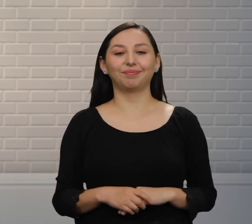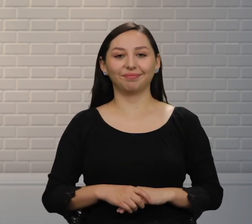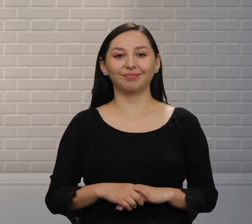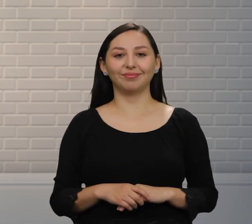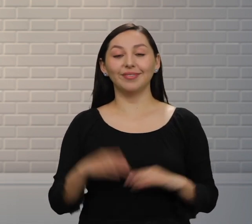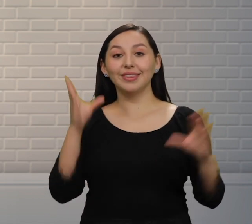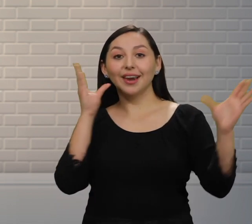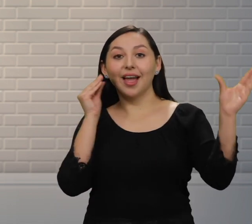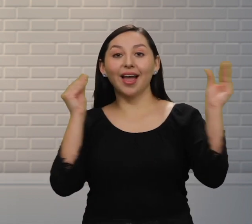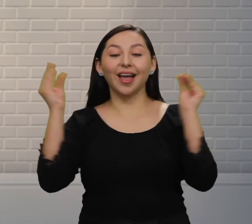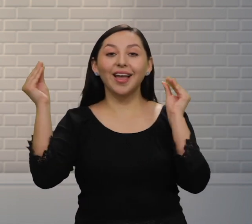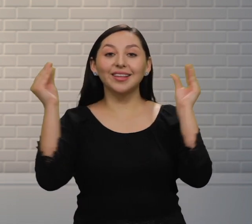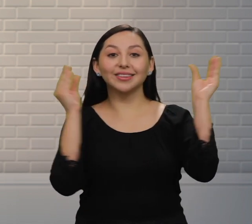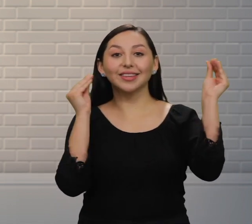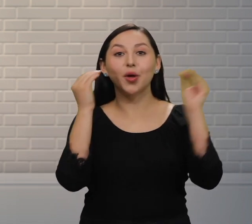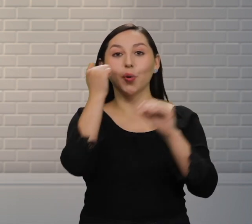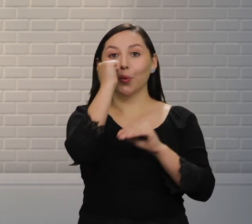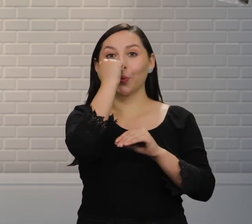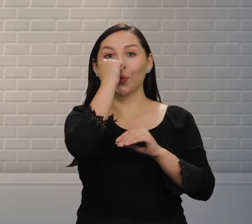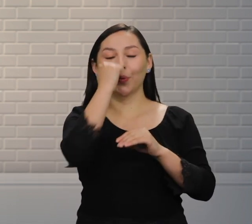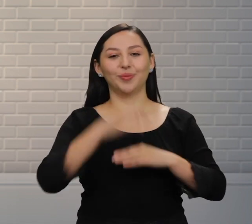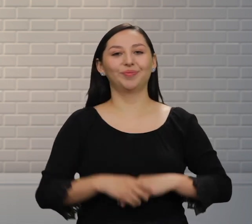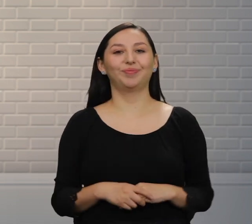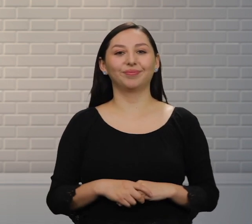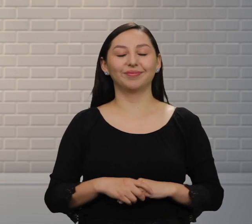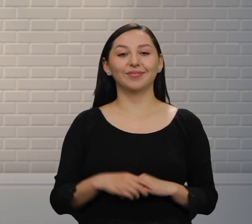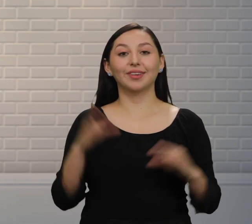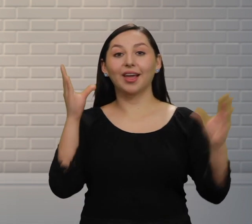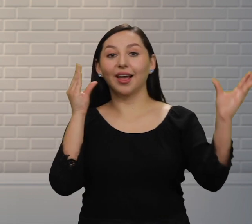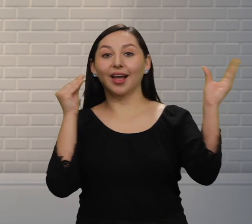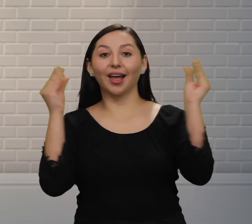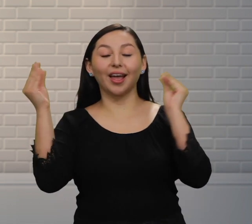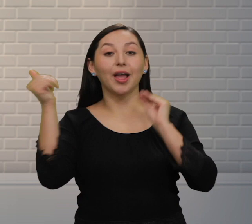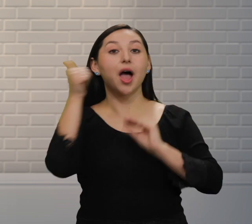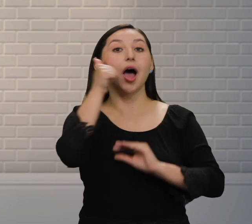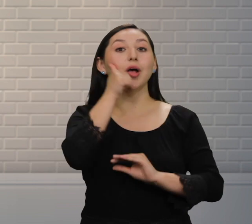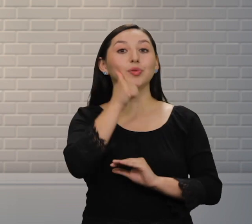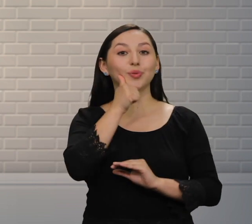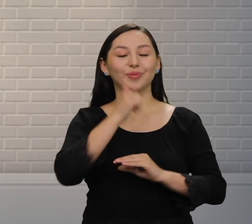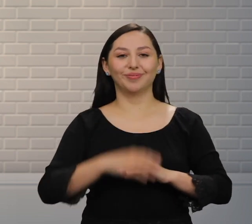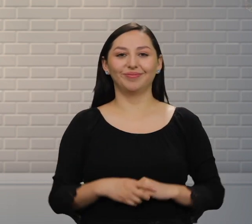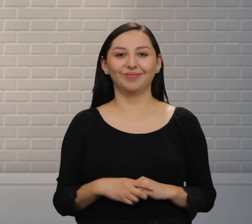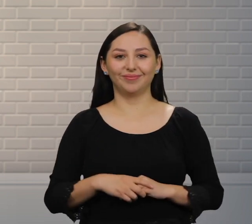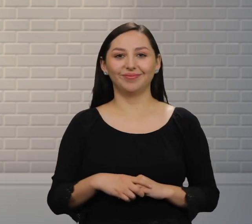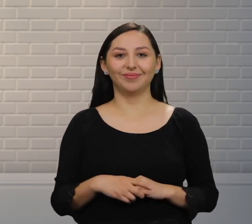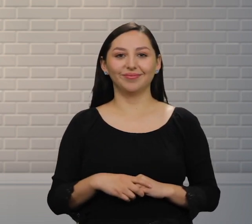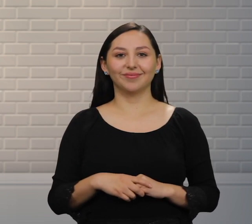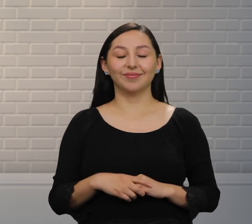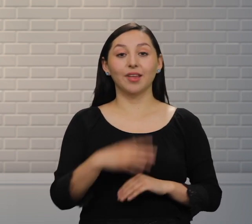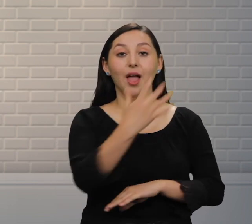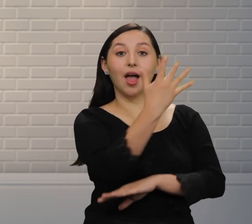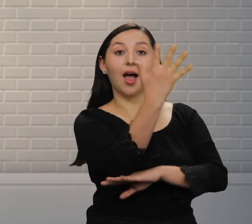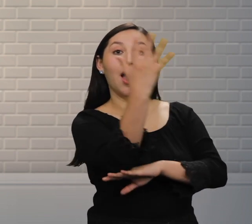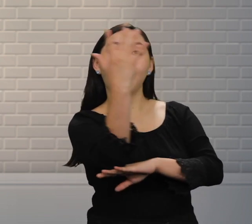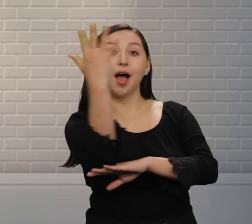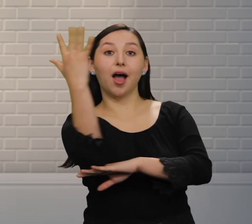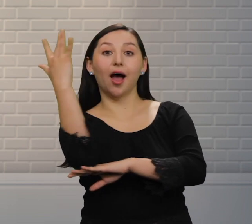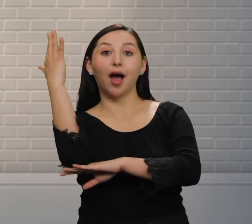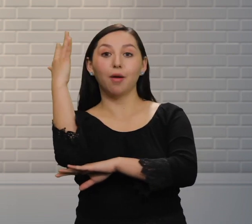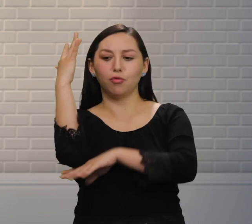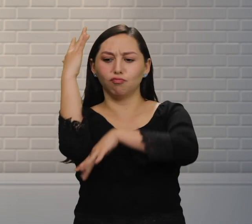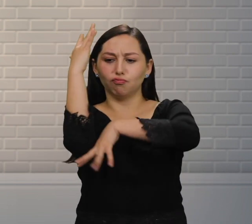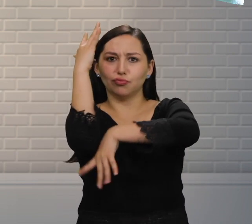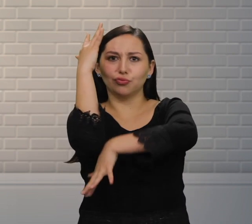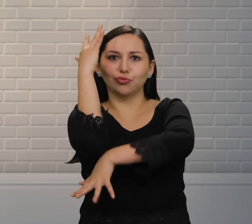cangrejo rojo ¡Ah, hermoso! El cangrejo azul Los árboles de mangle